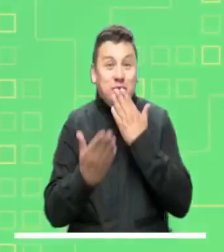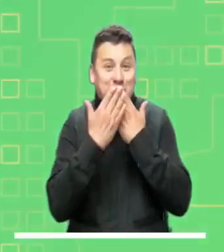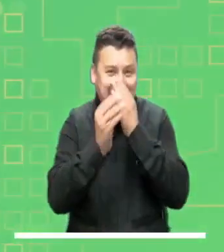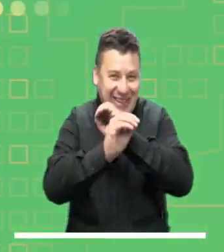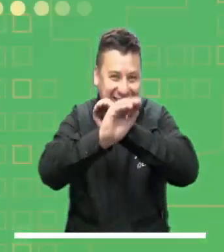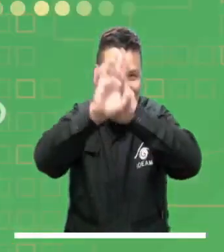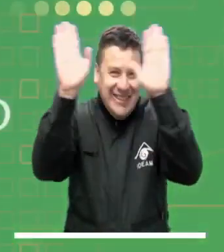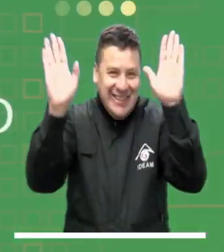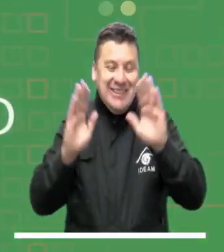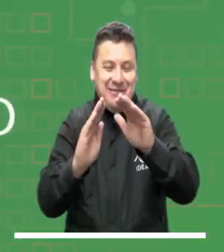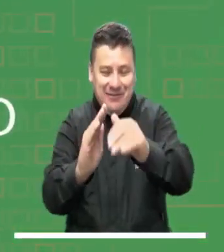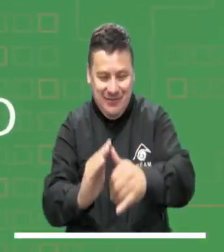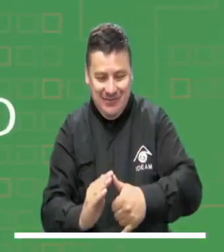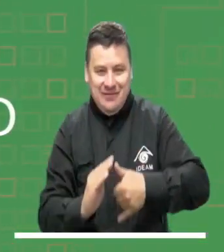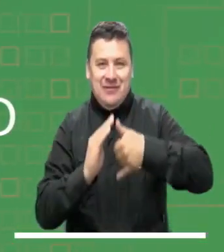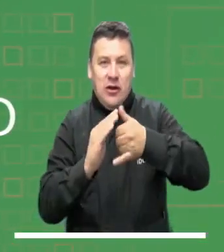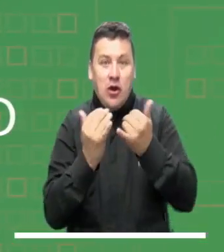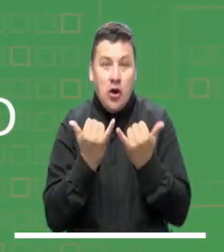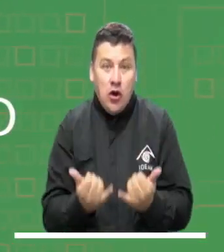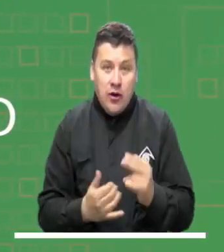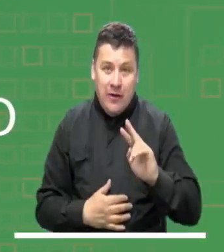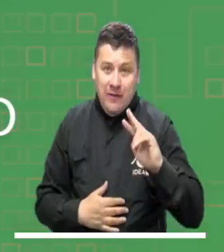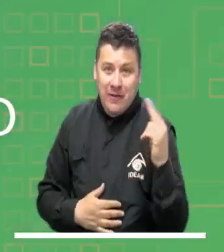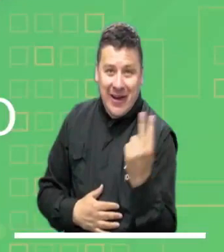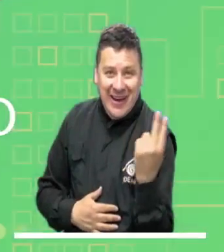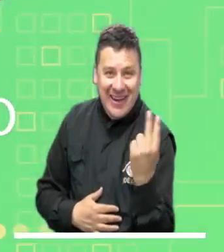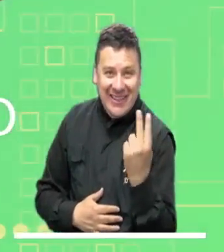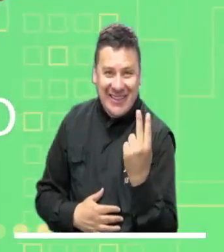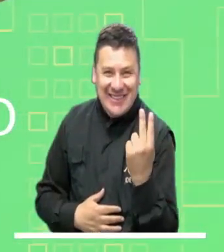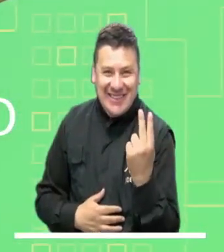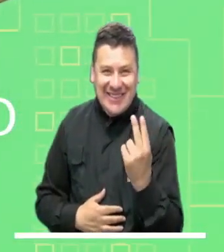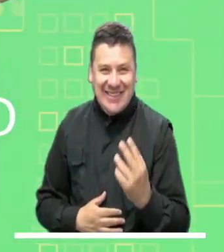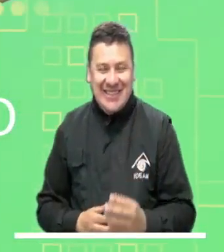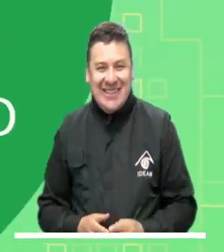Buenos días, este es nuestro pronóstico para hoy viernes.